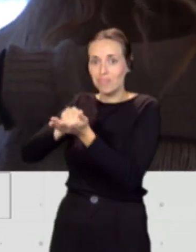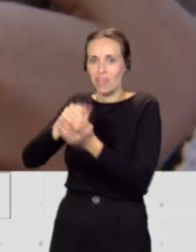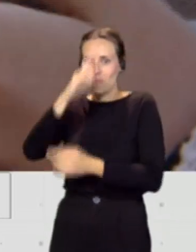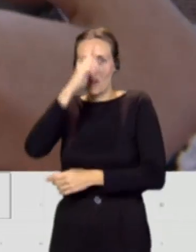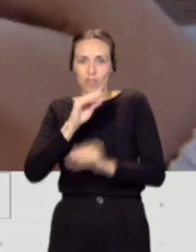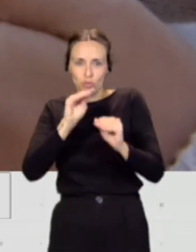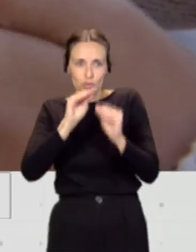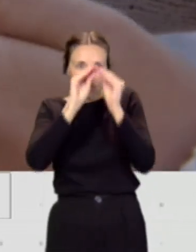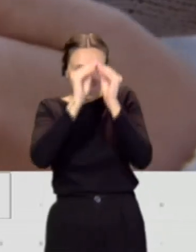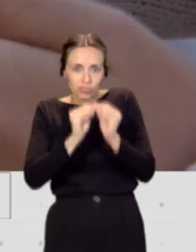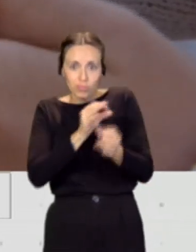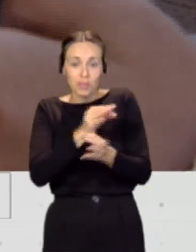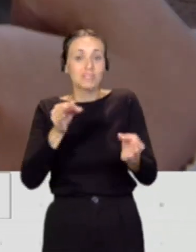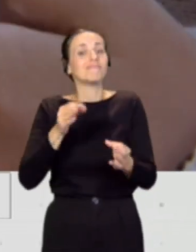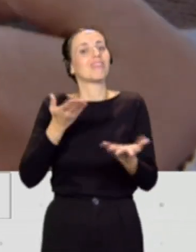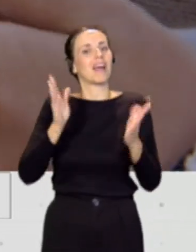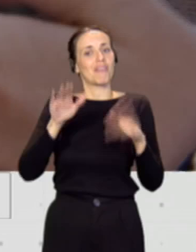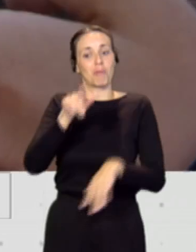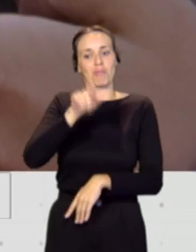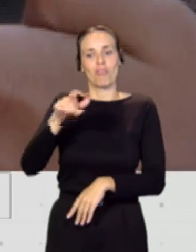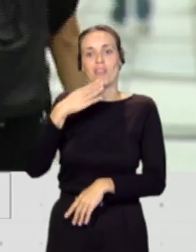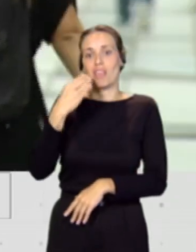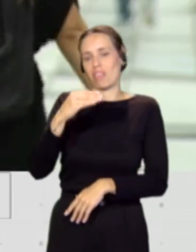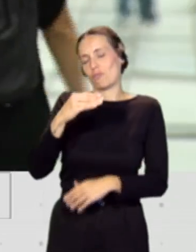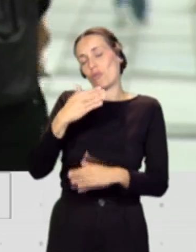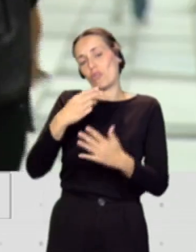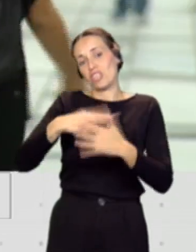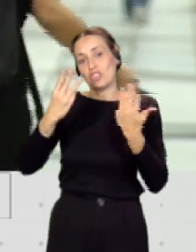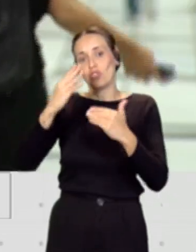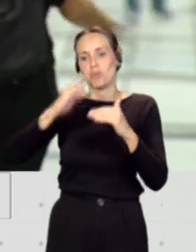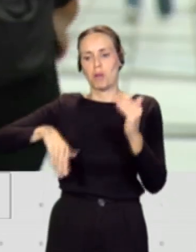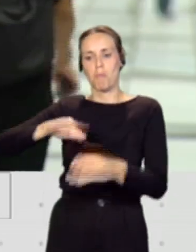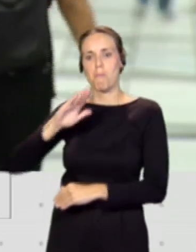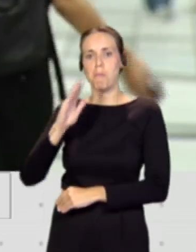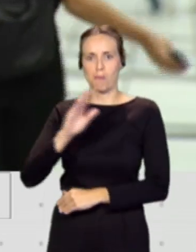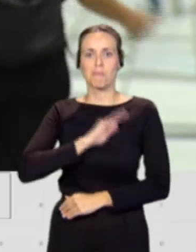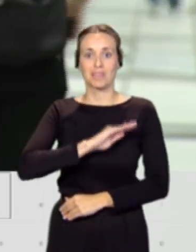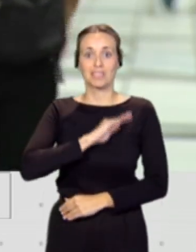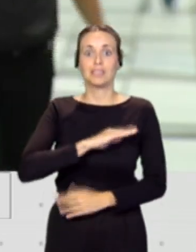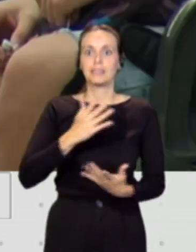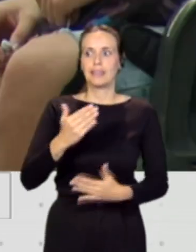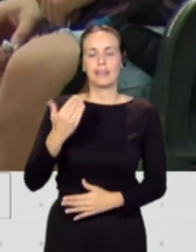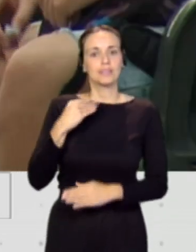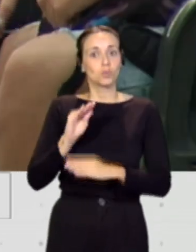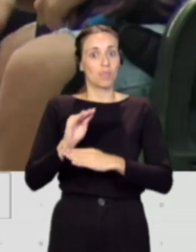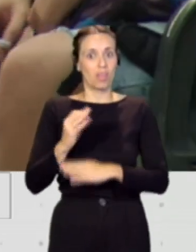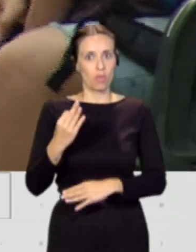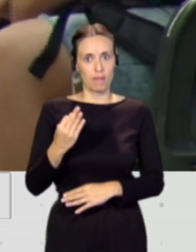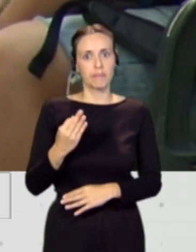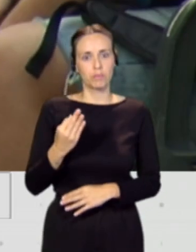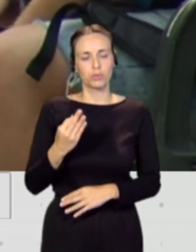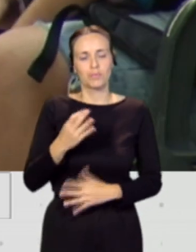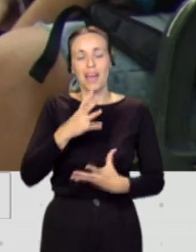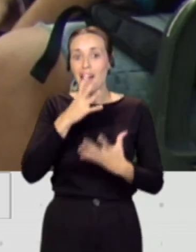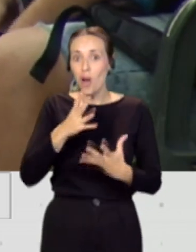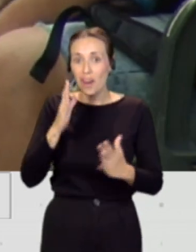colectivos especialmente vulnerables como los de los menores de edad. Por lo tanto, si antes teníamos que tener especialmente cuidado, en